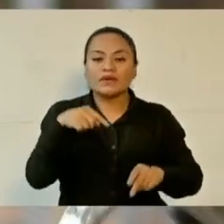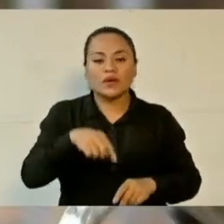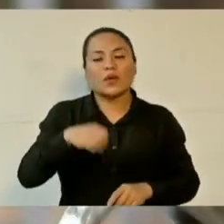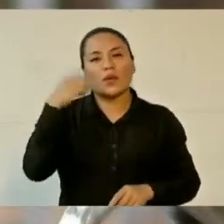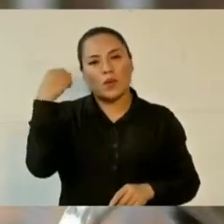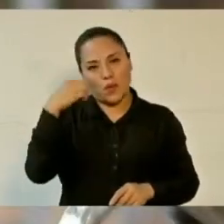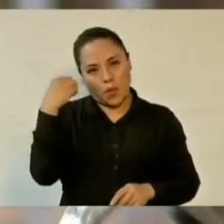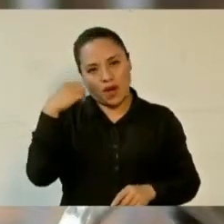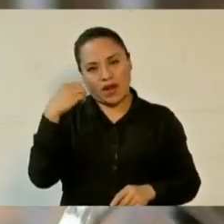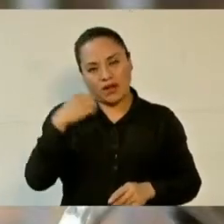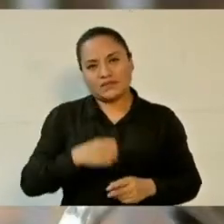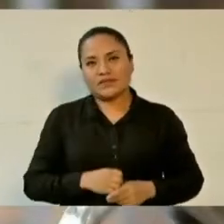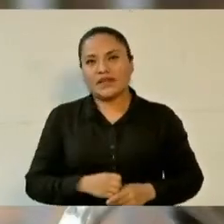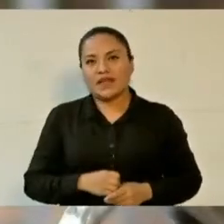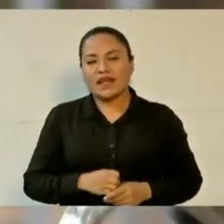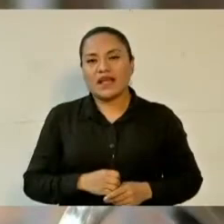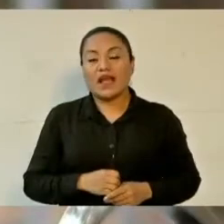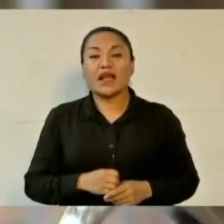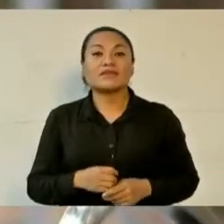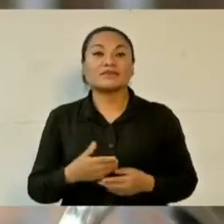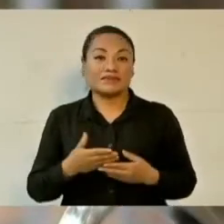Por eso, estamos